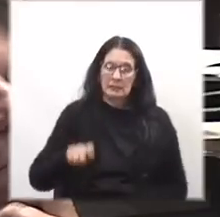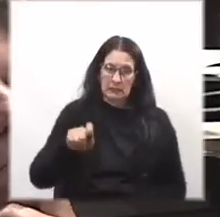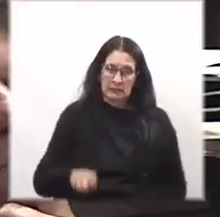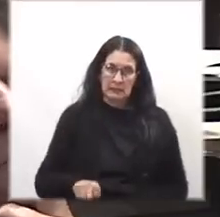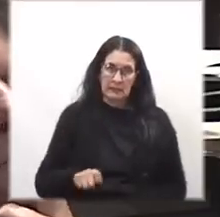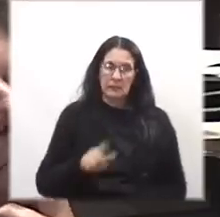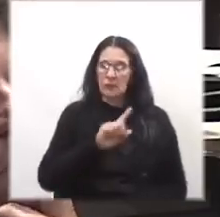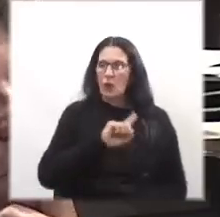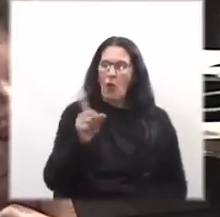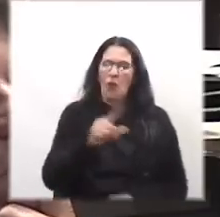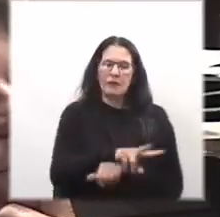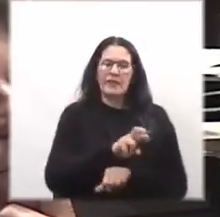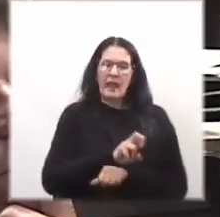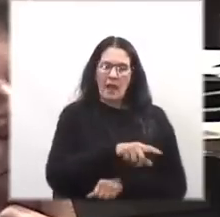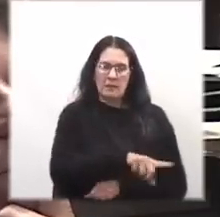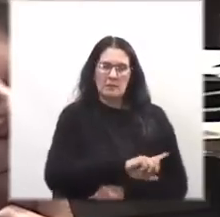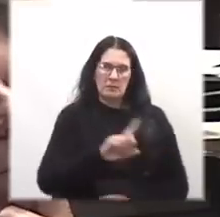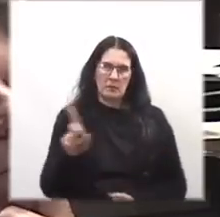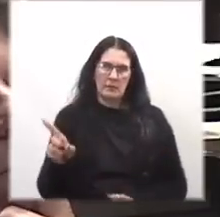no en manos de los fiscales